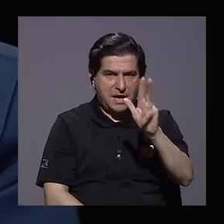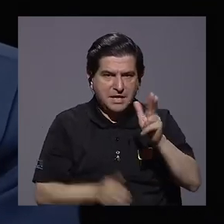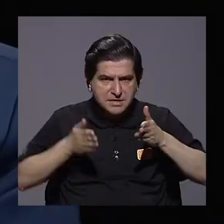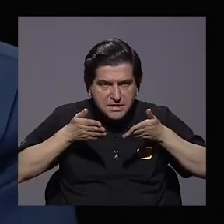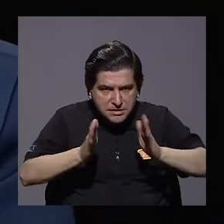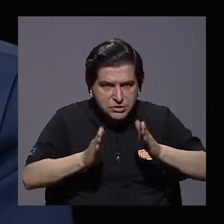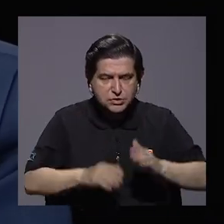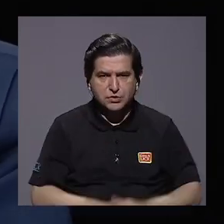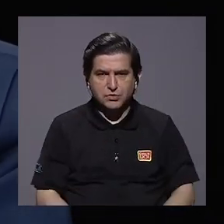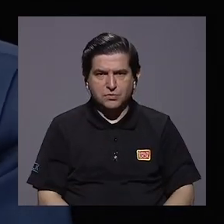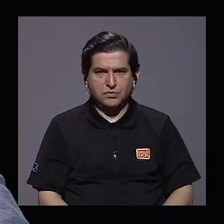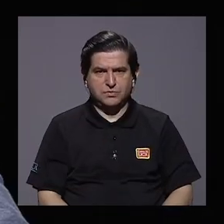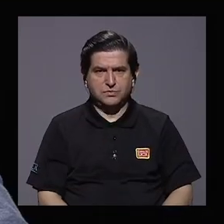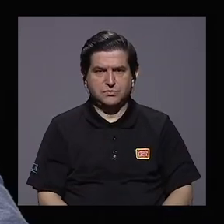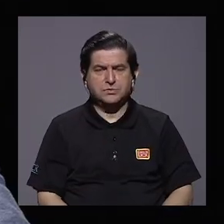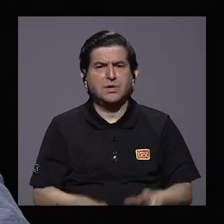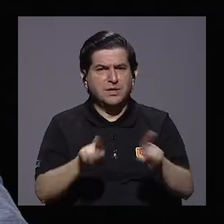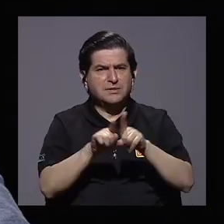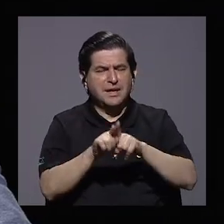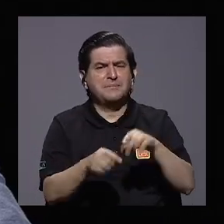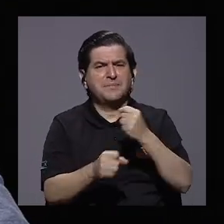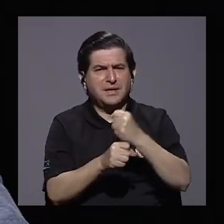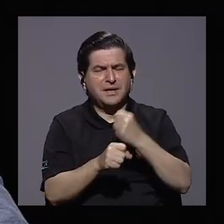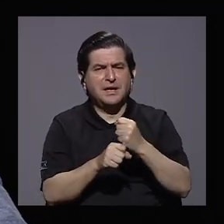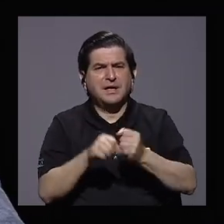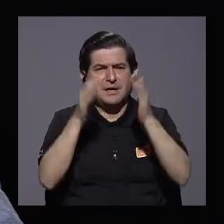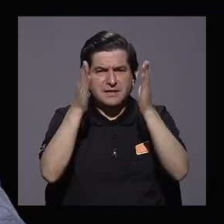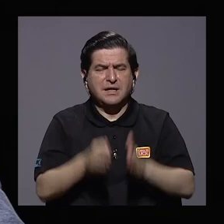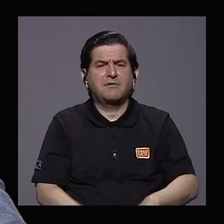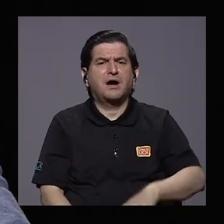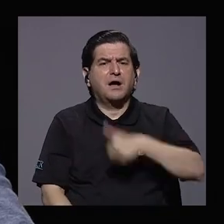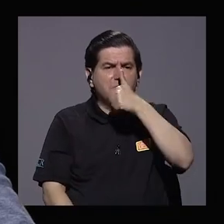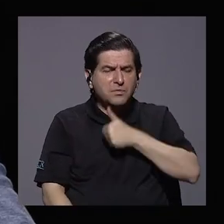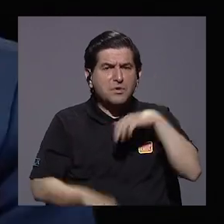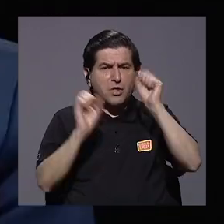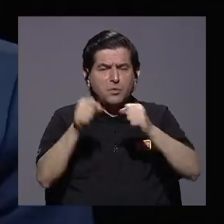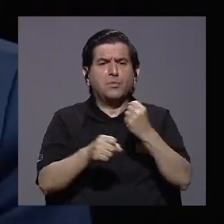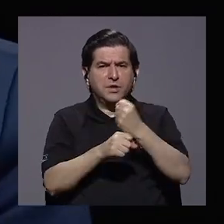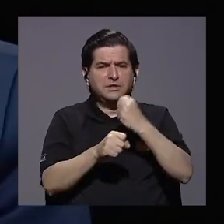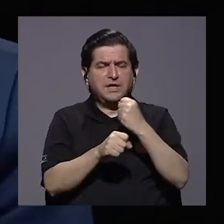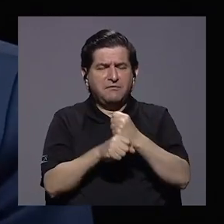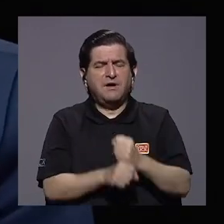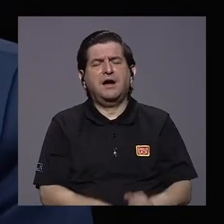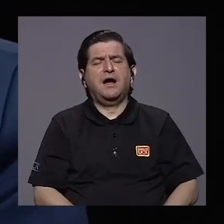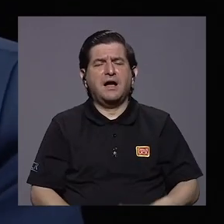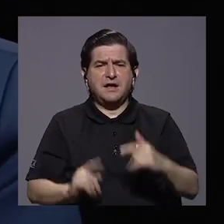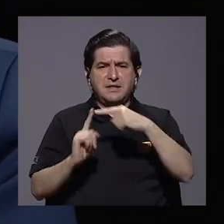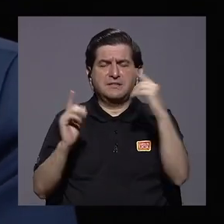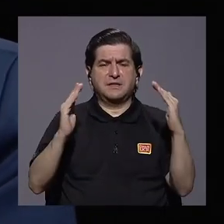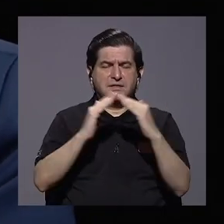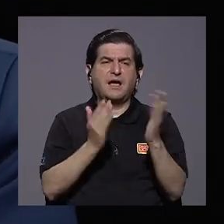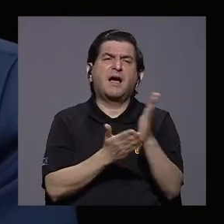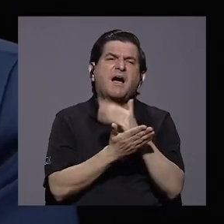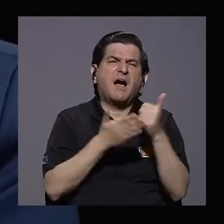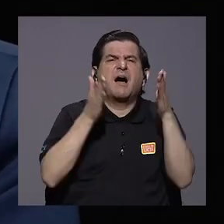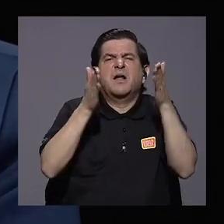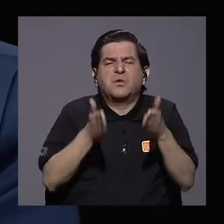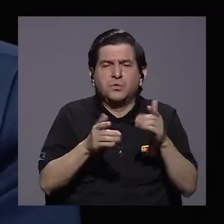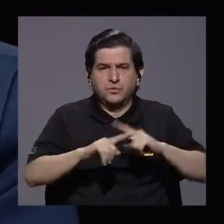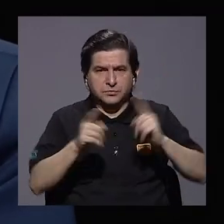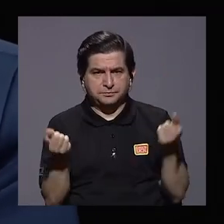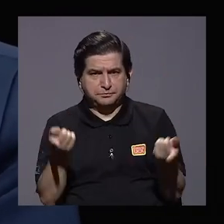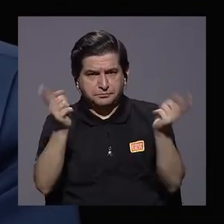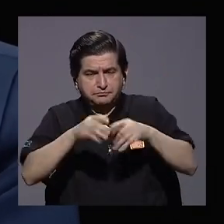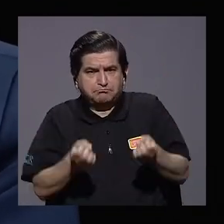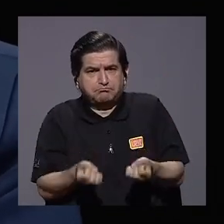trabajo es... Con empleado también del sector privado que tenga esa oportunidad de trabajar remoto. Algunos que otros sí, pero digamos el caso